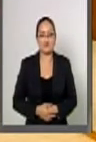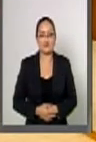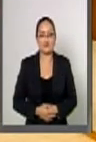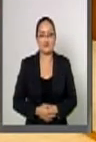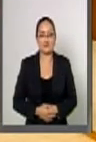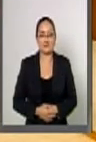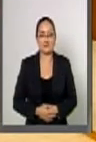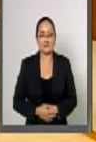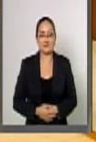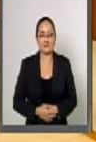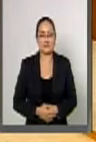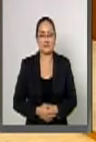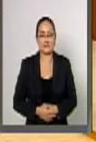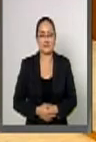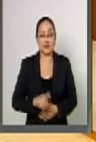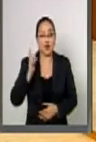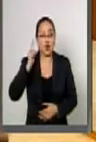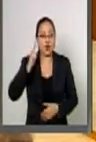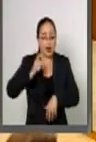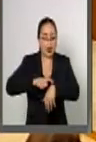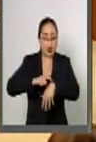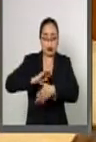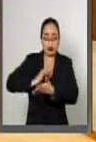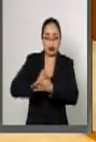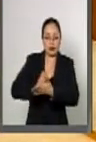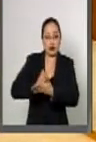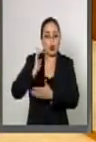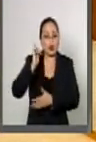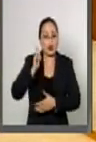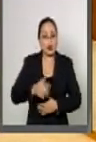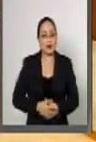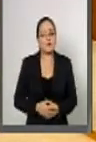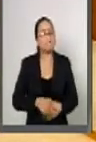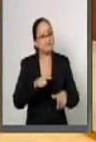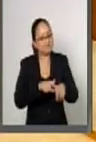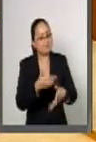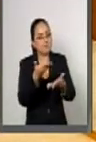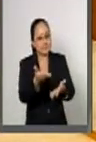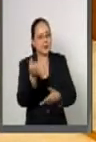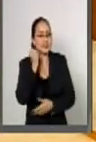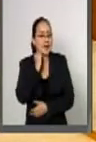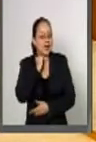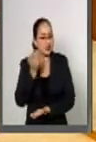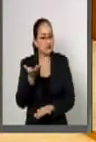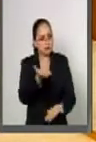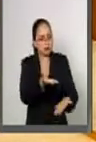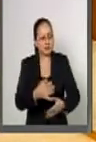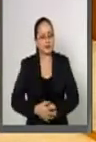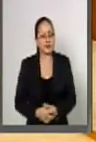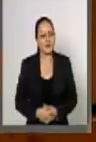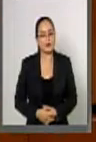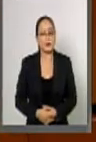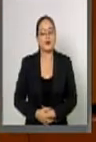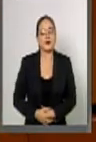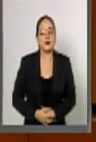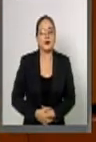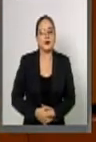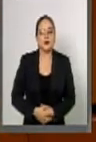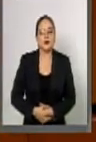espero que hayan parado el reloj continúe señor senador bueno